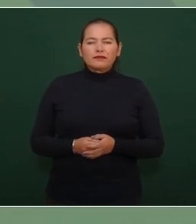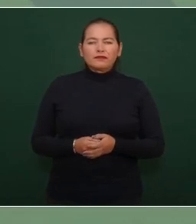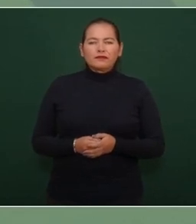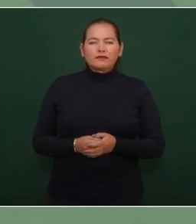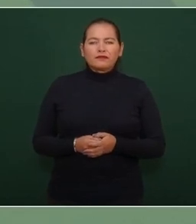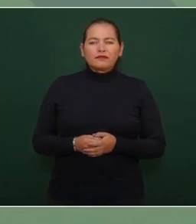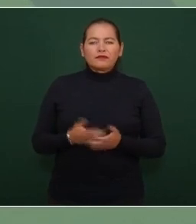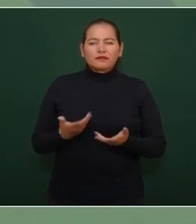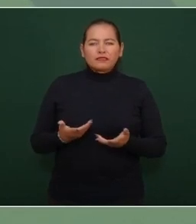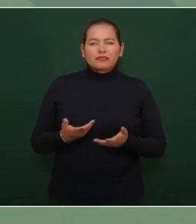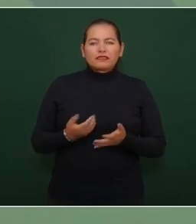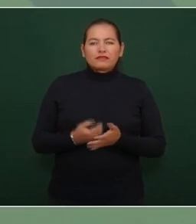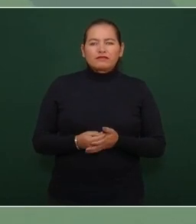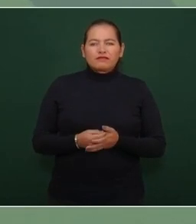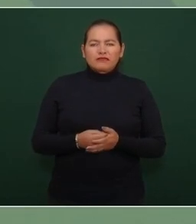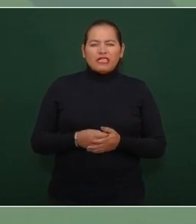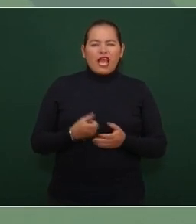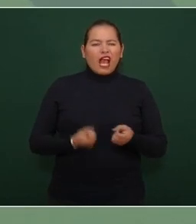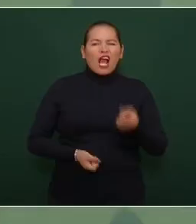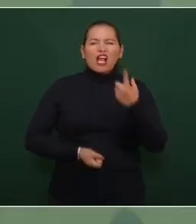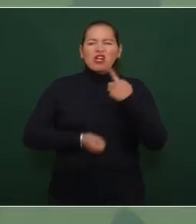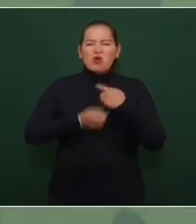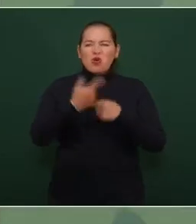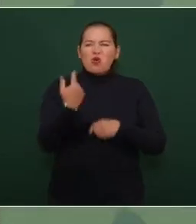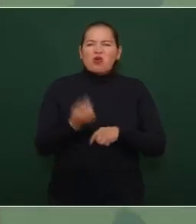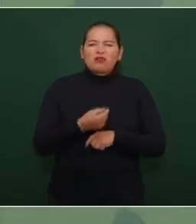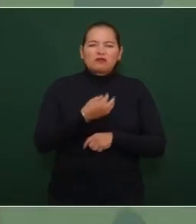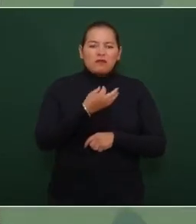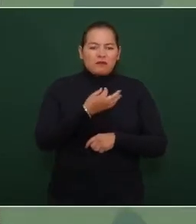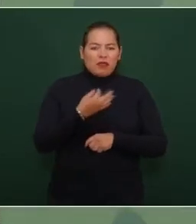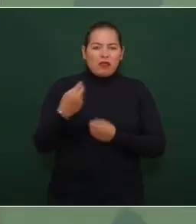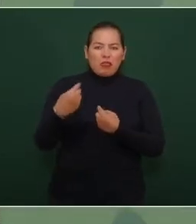llamándome narco presidente